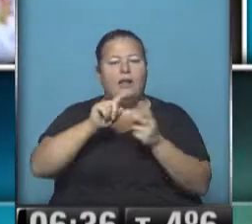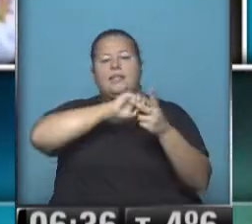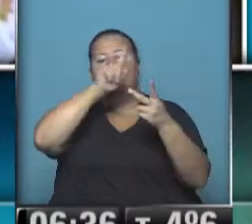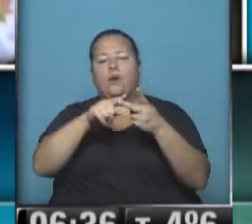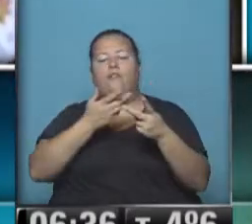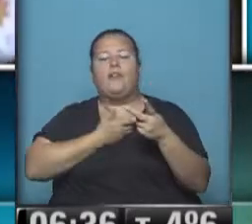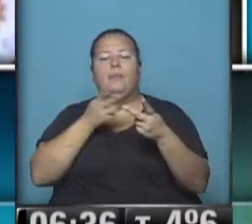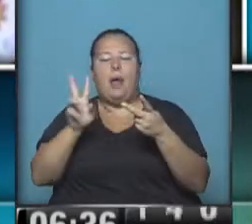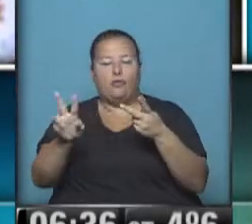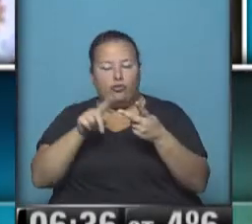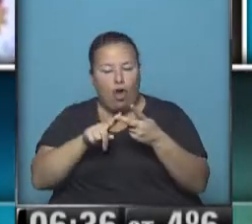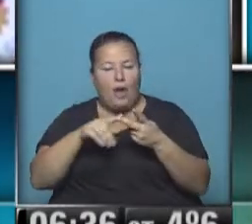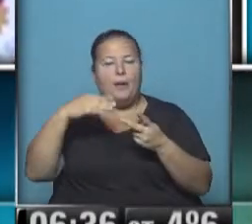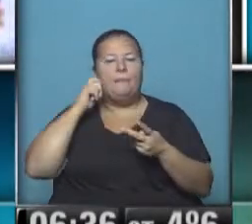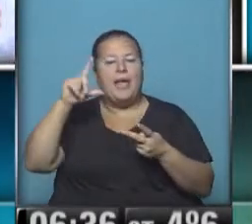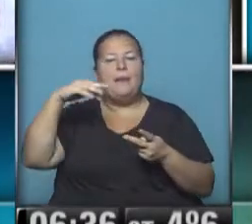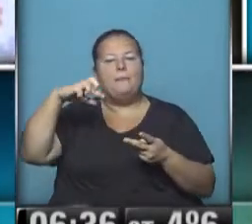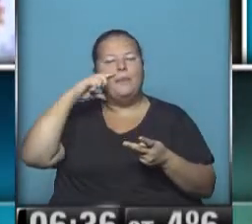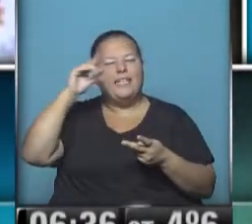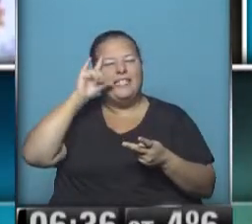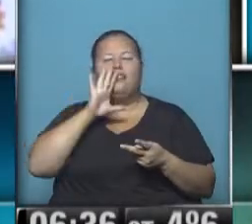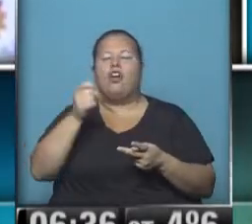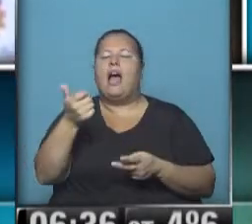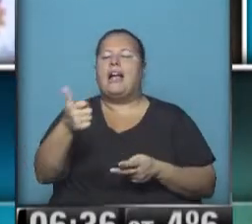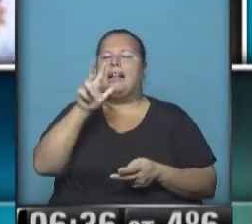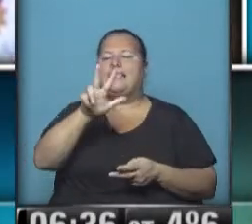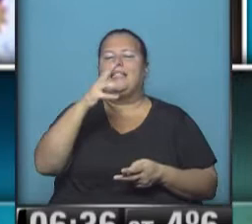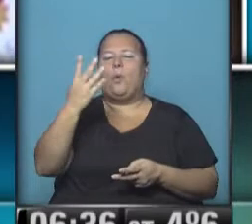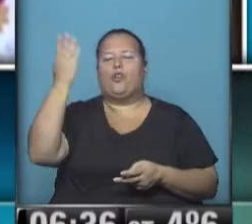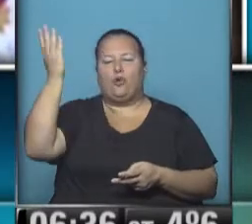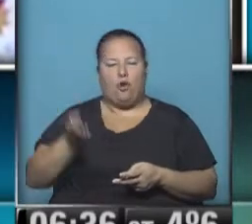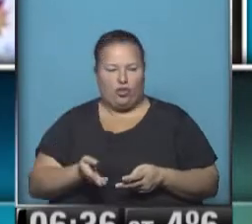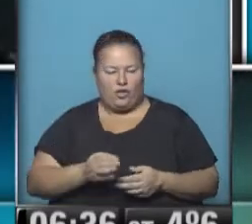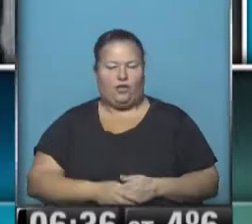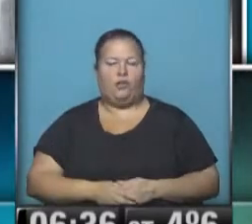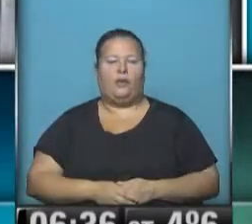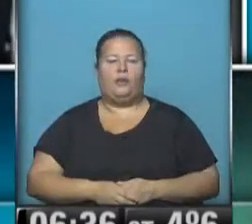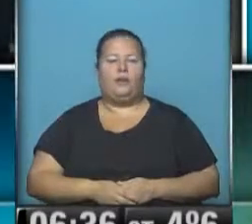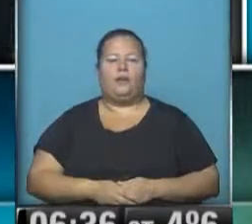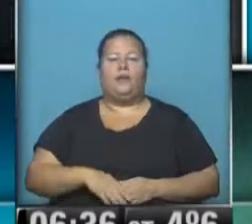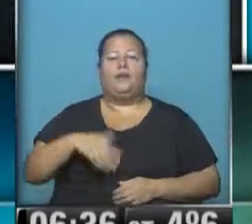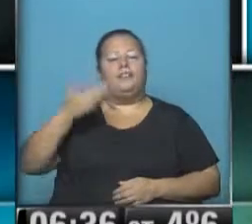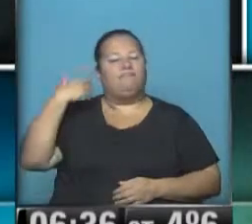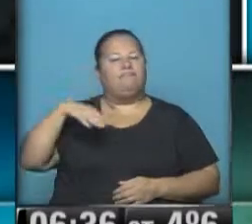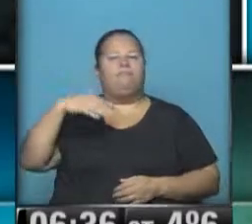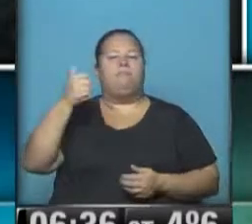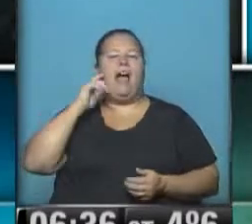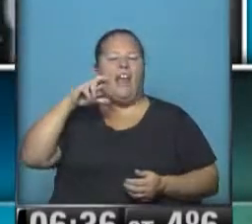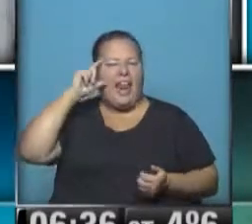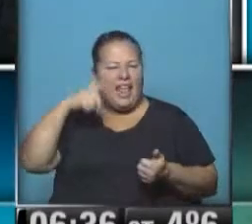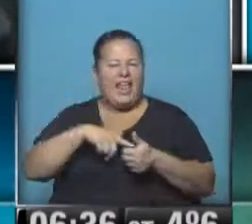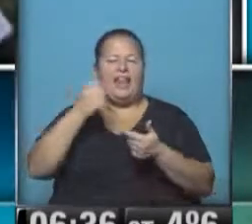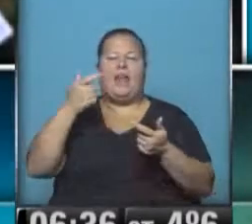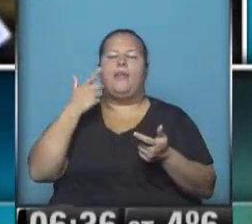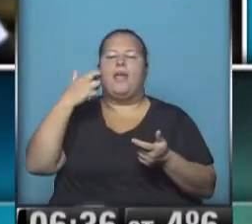candidato del Frente para la Victoria, Miguel Pichetto, con casi el 34%. Más atrás quedaron Magdalena Odarda,